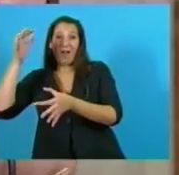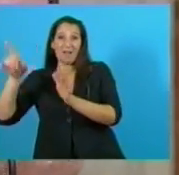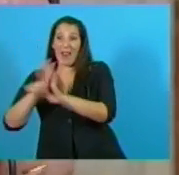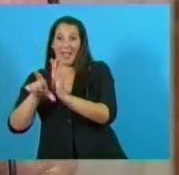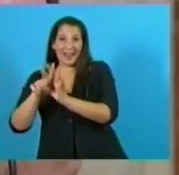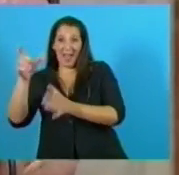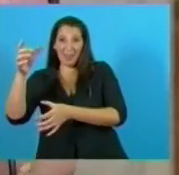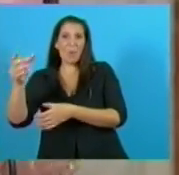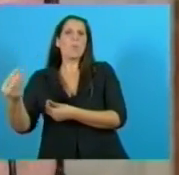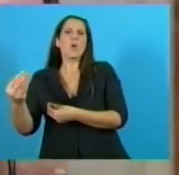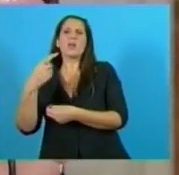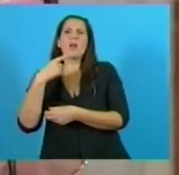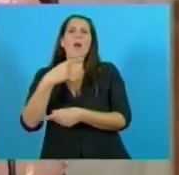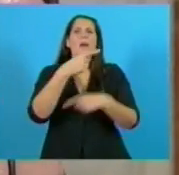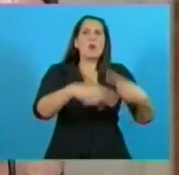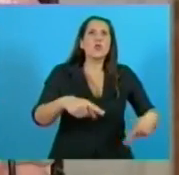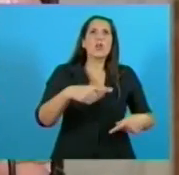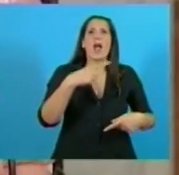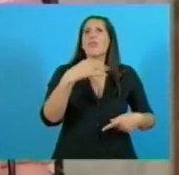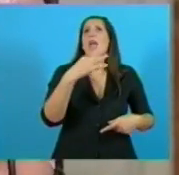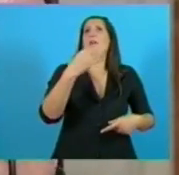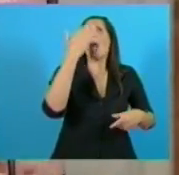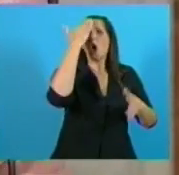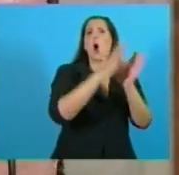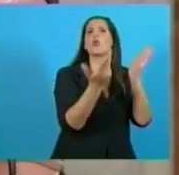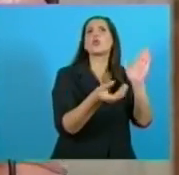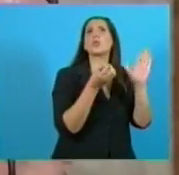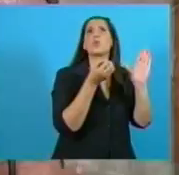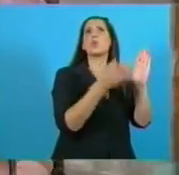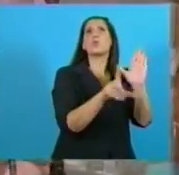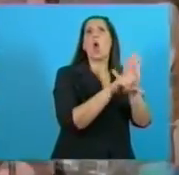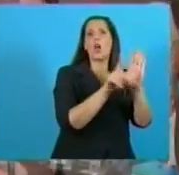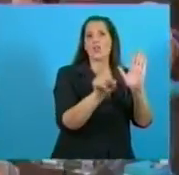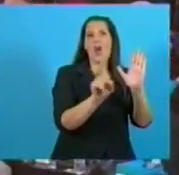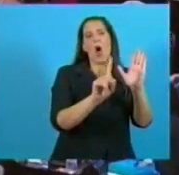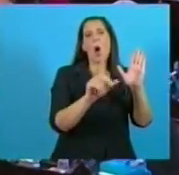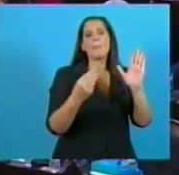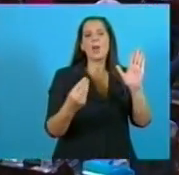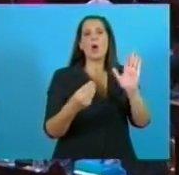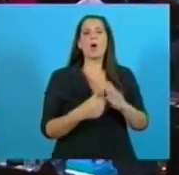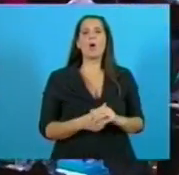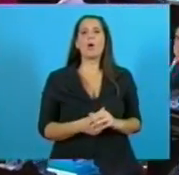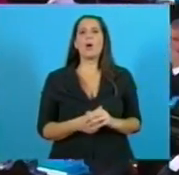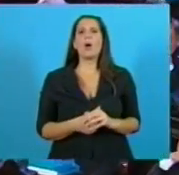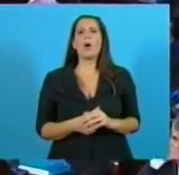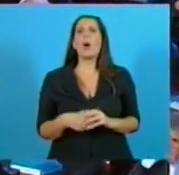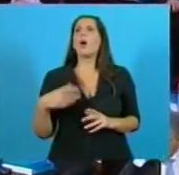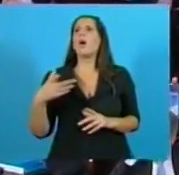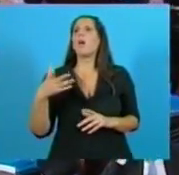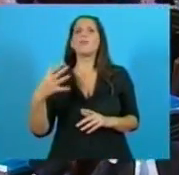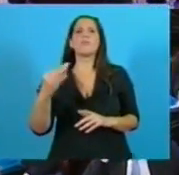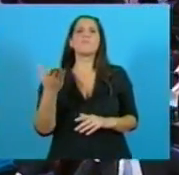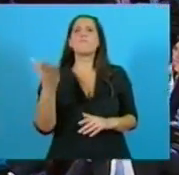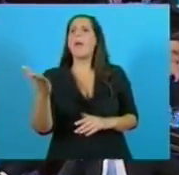las cosas sean declaradas constitucionales, lo único que no se está pidiendo es que se cree un forum shopping o se cree una medida de cautelares